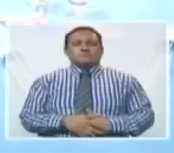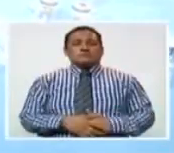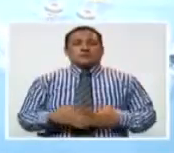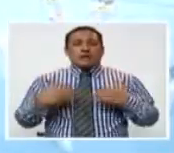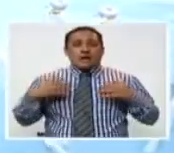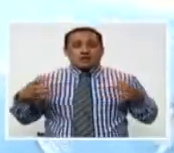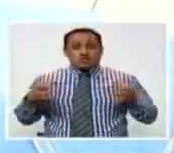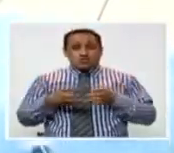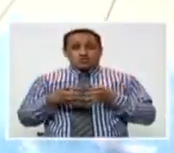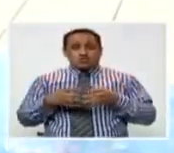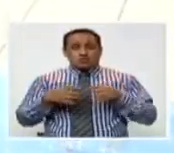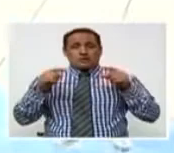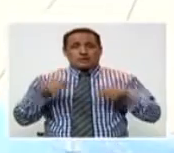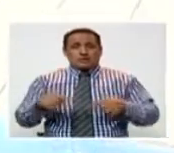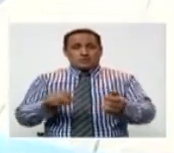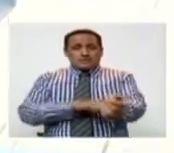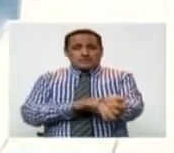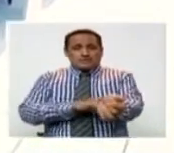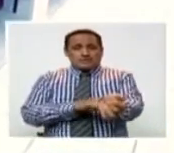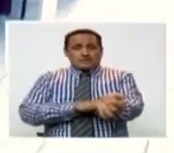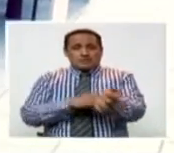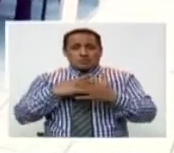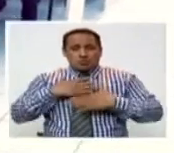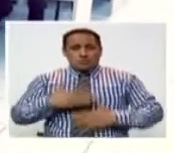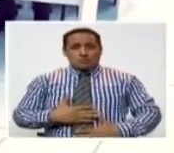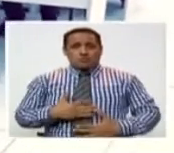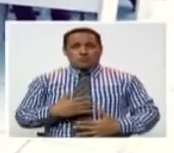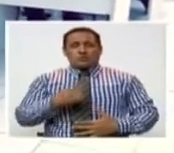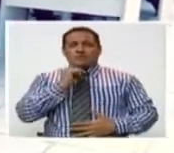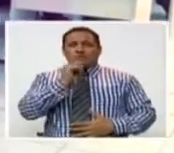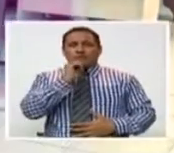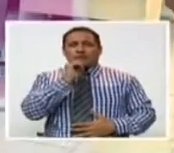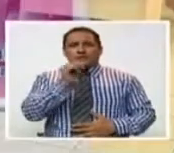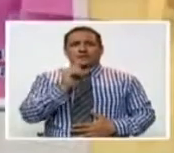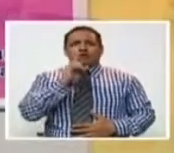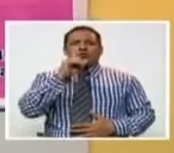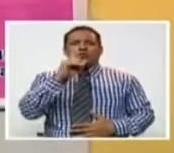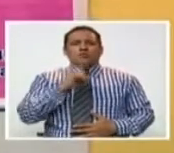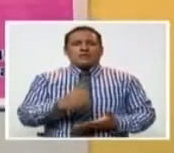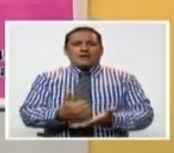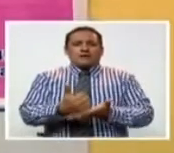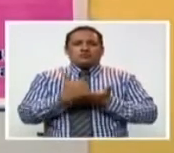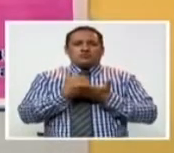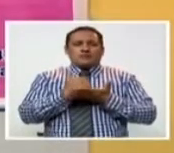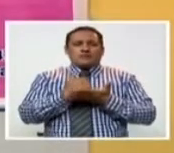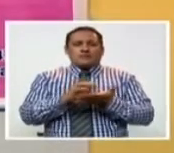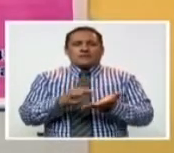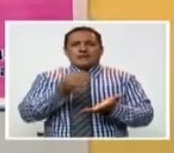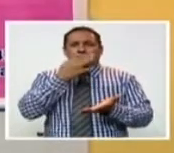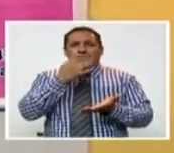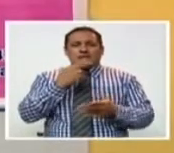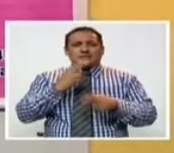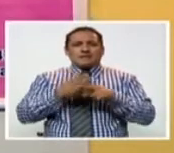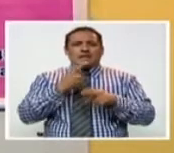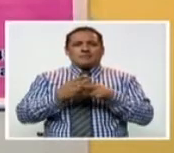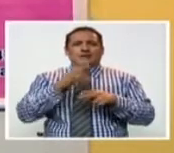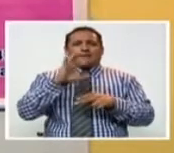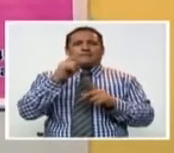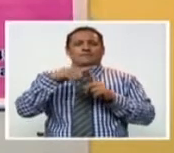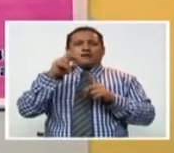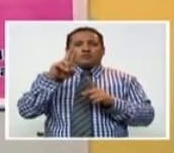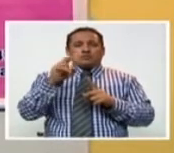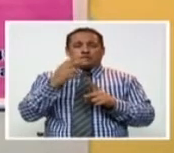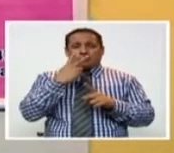A nosotros en la sangre, en nuestros torrentes sanguíneos, nos falta una proteína llamada factor,